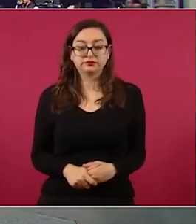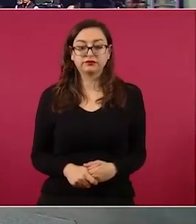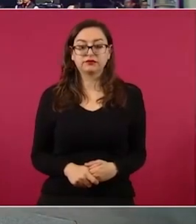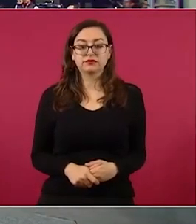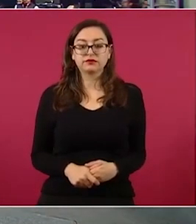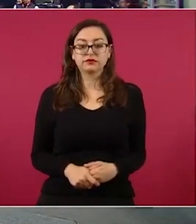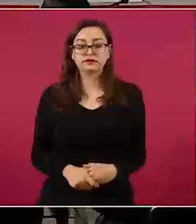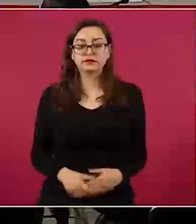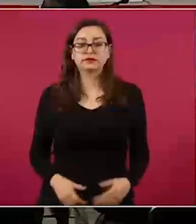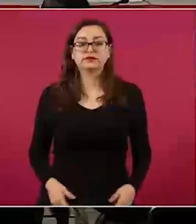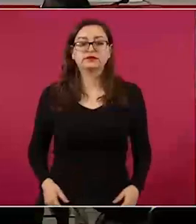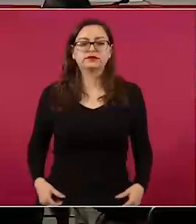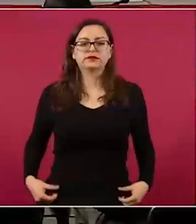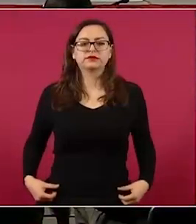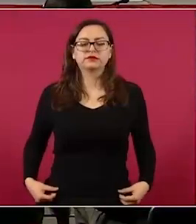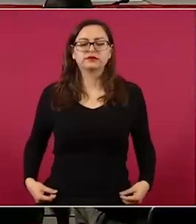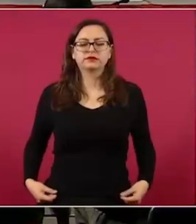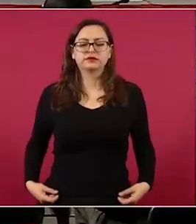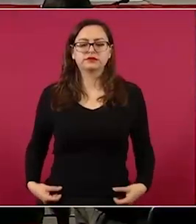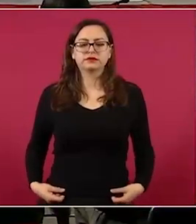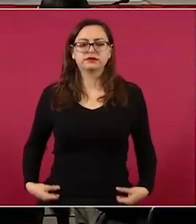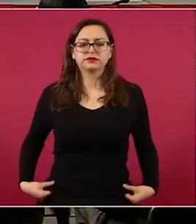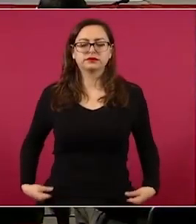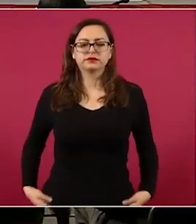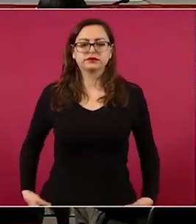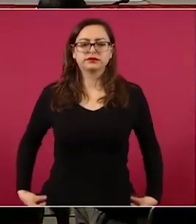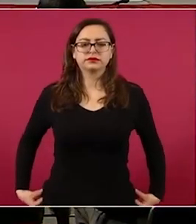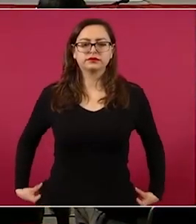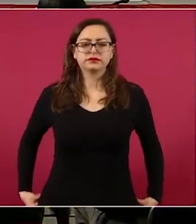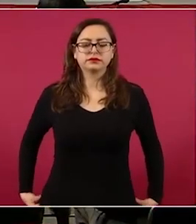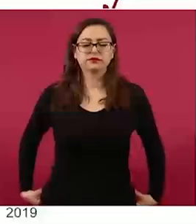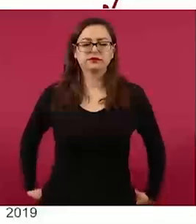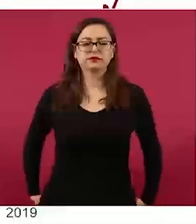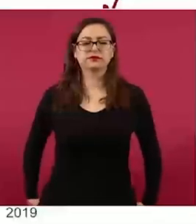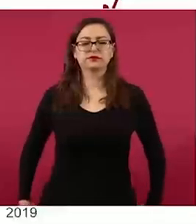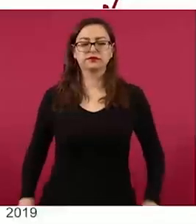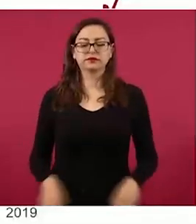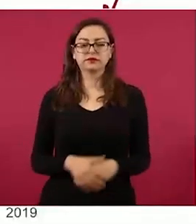es poquito, pero bendito.